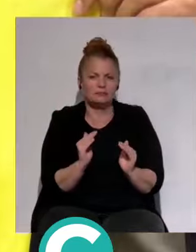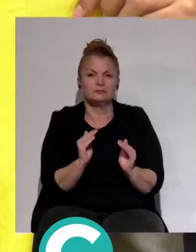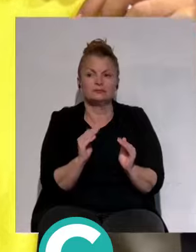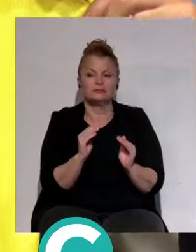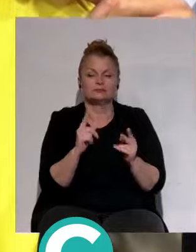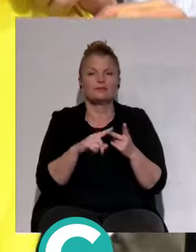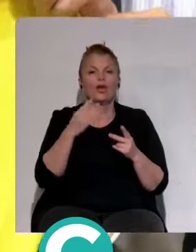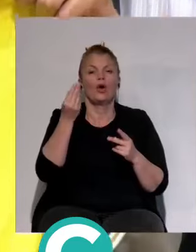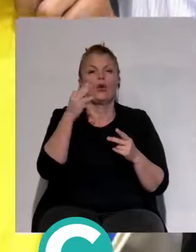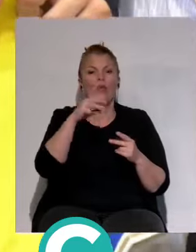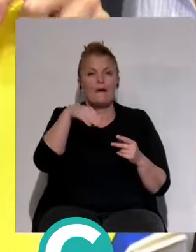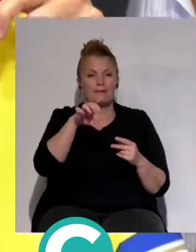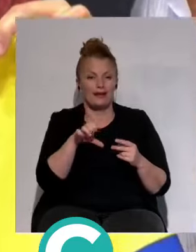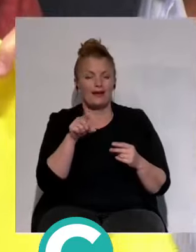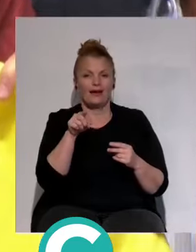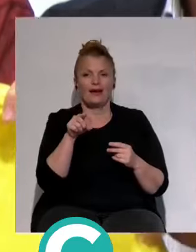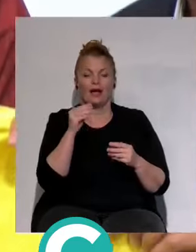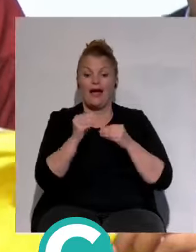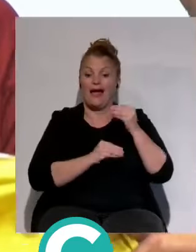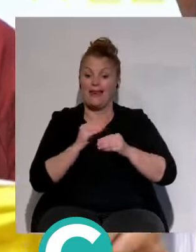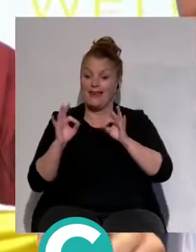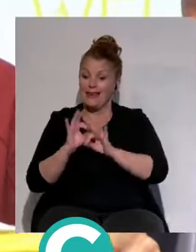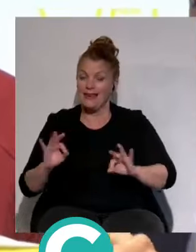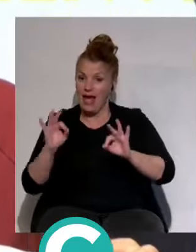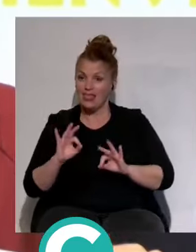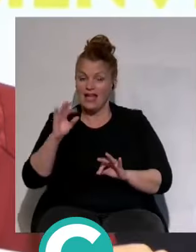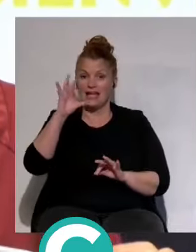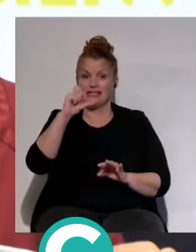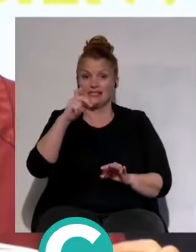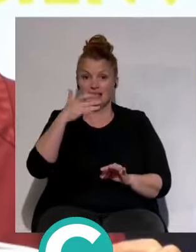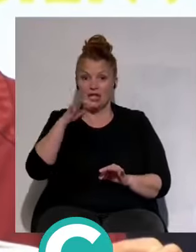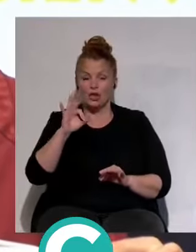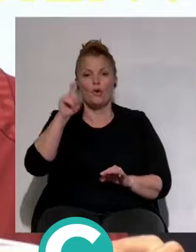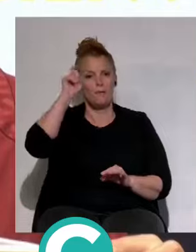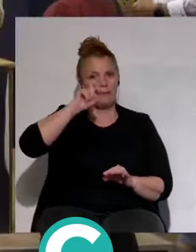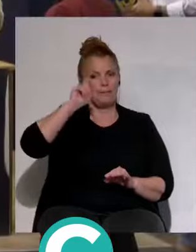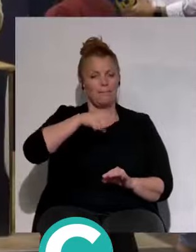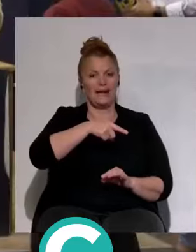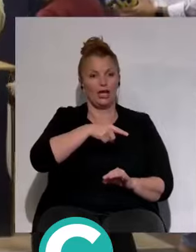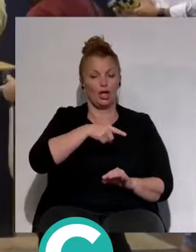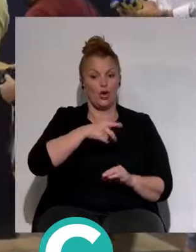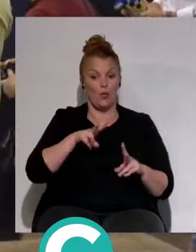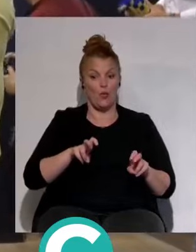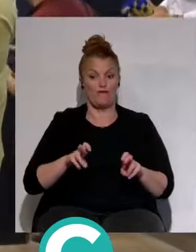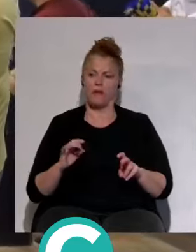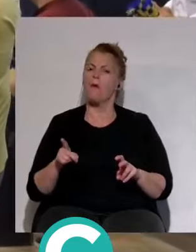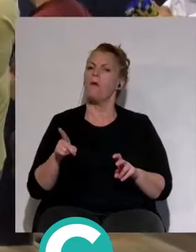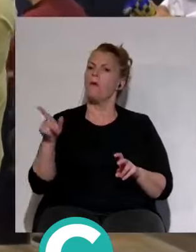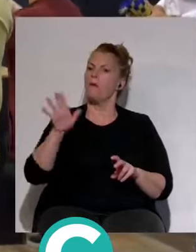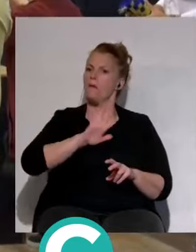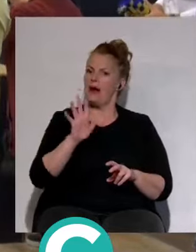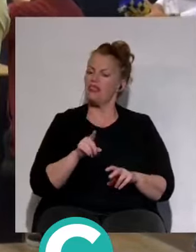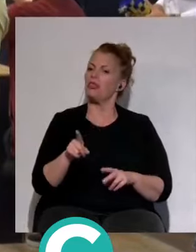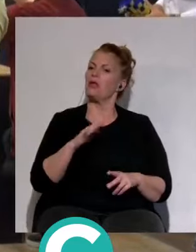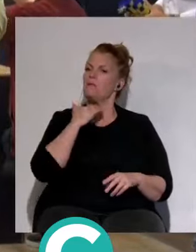Y Cuamé, que no lo ponía Sergio, y cuando lo puso pelegrino, pues dijimos que yo, porque este futbolista parece que tiene inseleccionado.